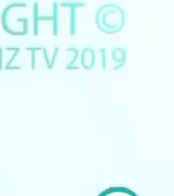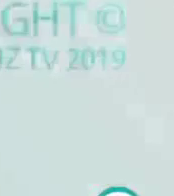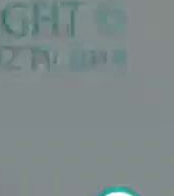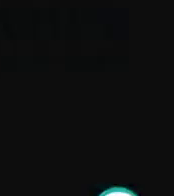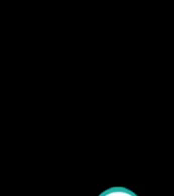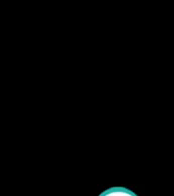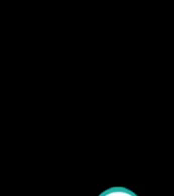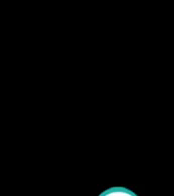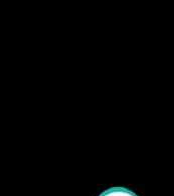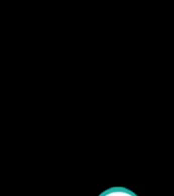Gracias por